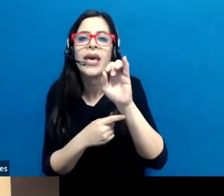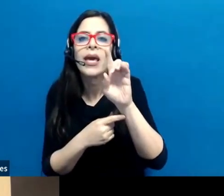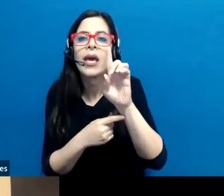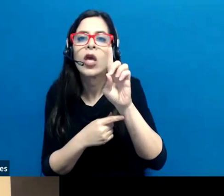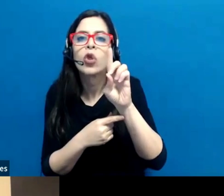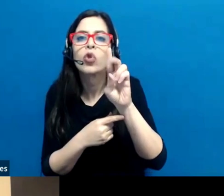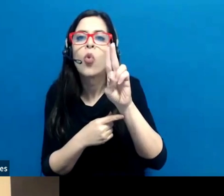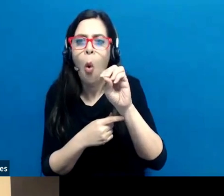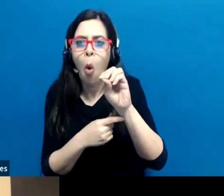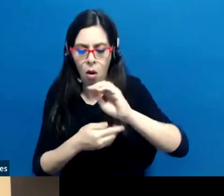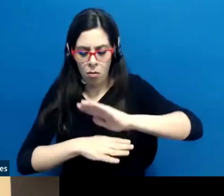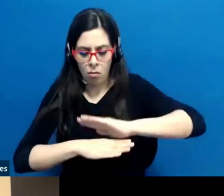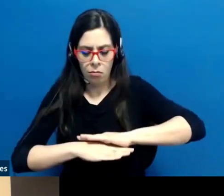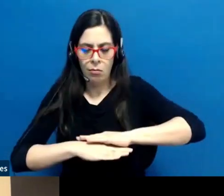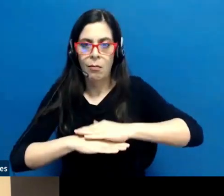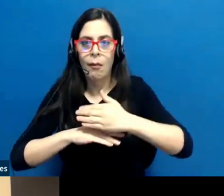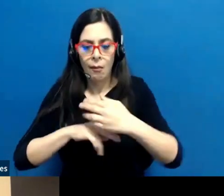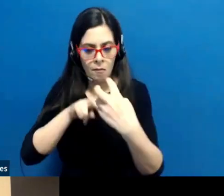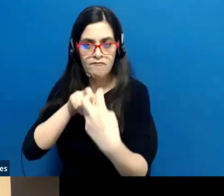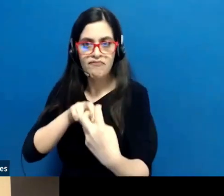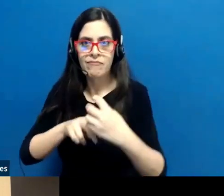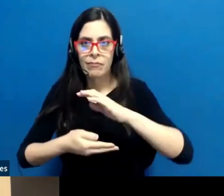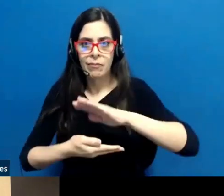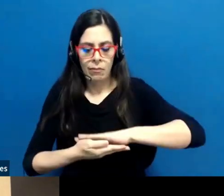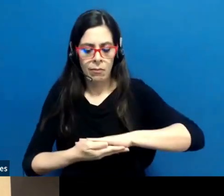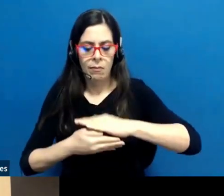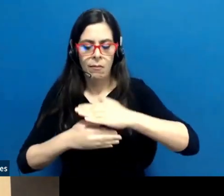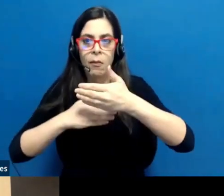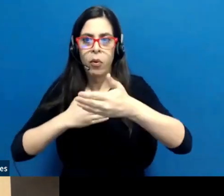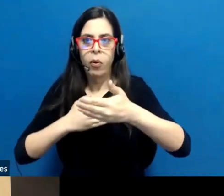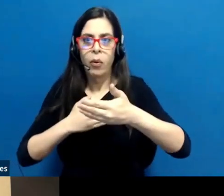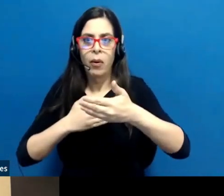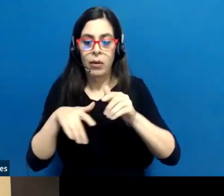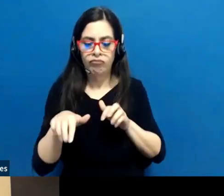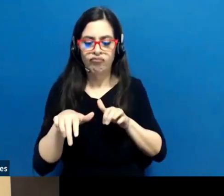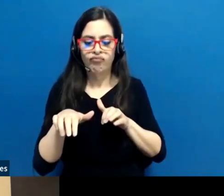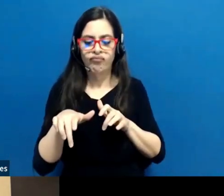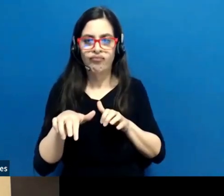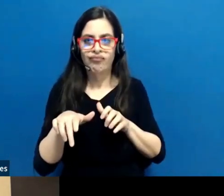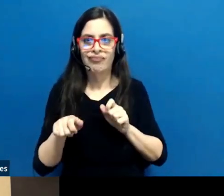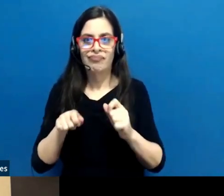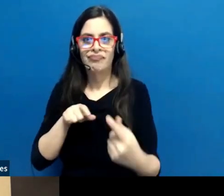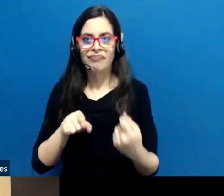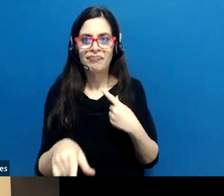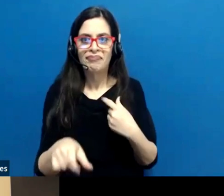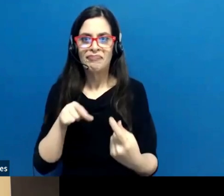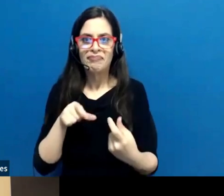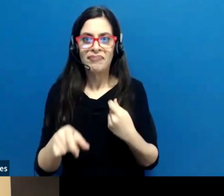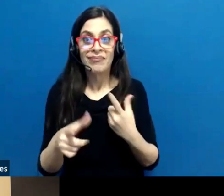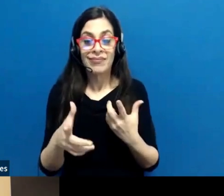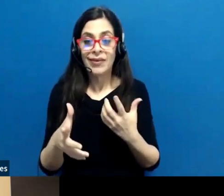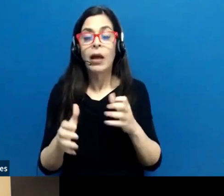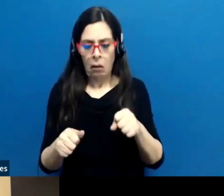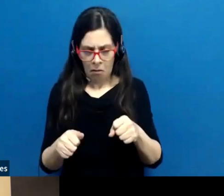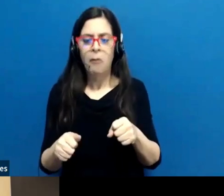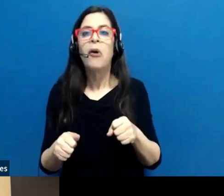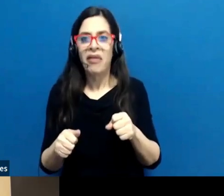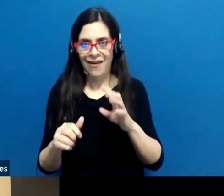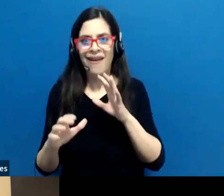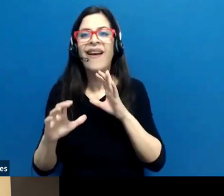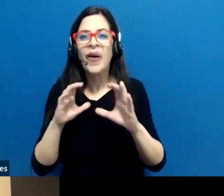teclado, ¿verdad? Que brinda acceso a las personas con retos de comunicación para comunicarse